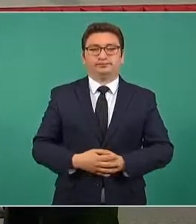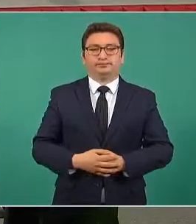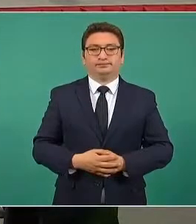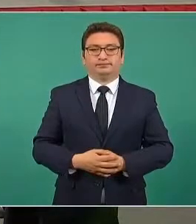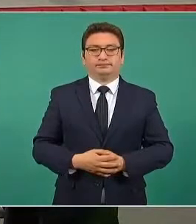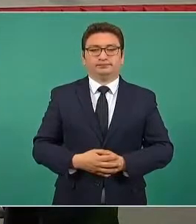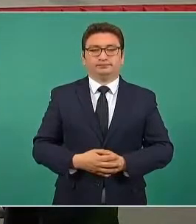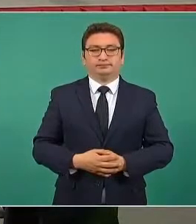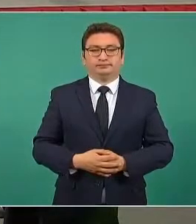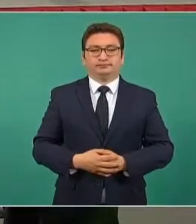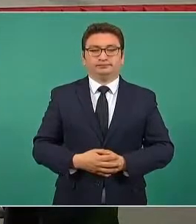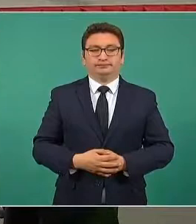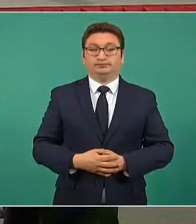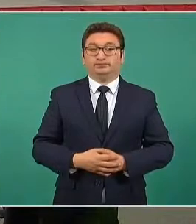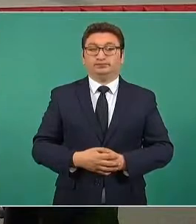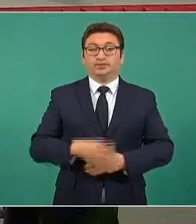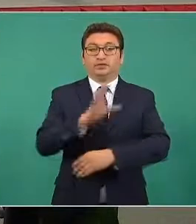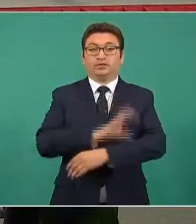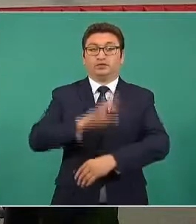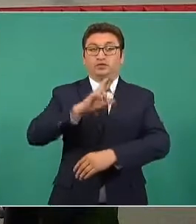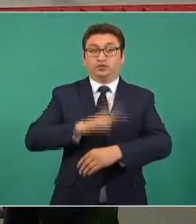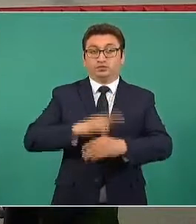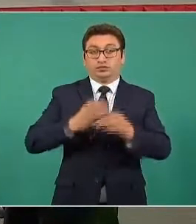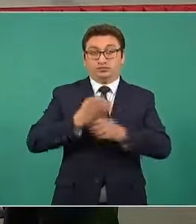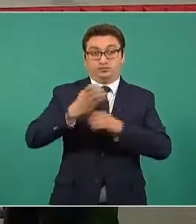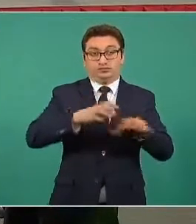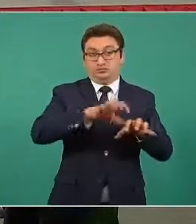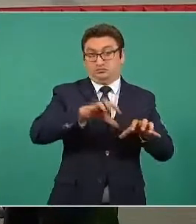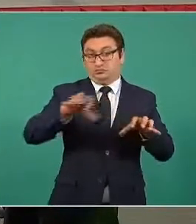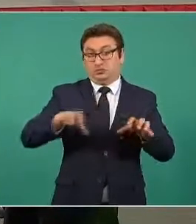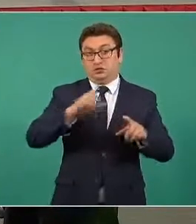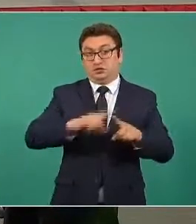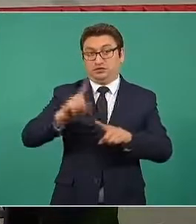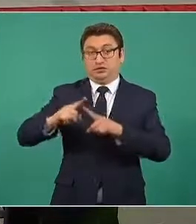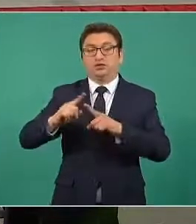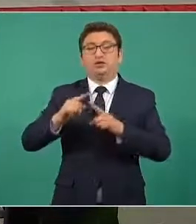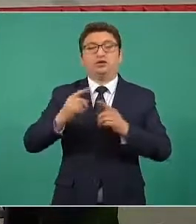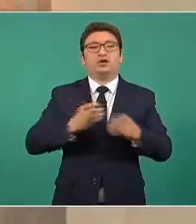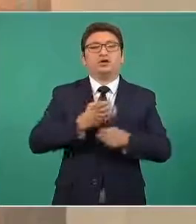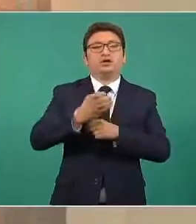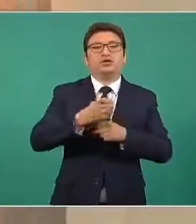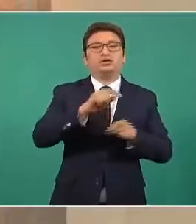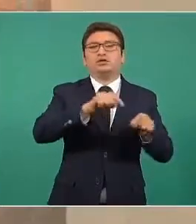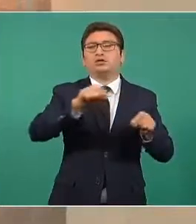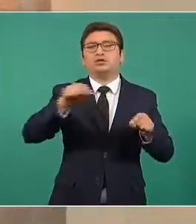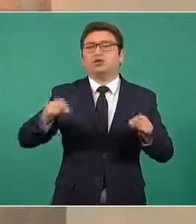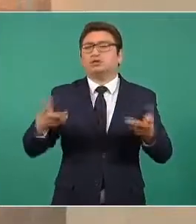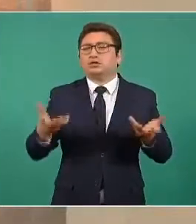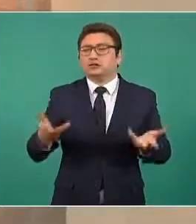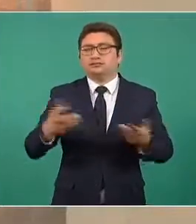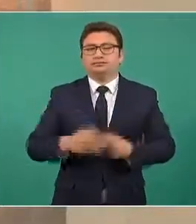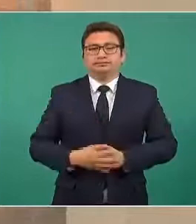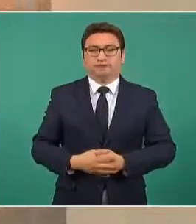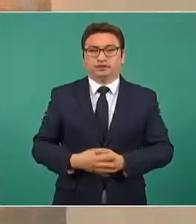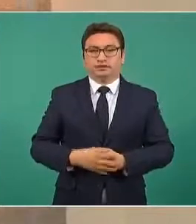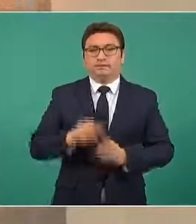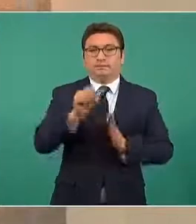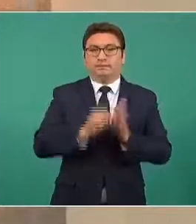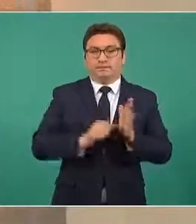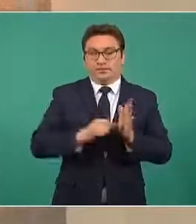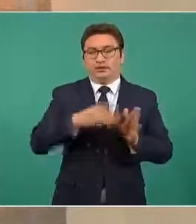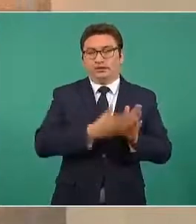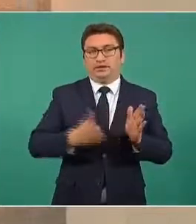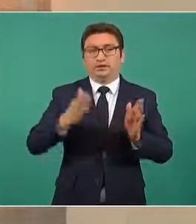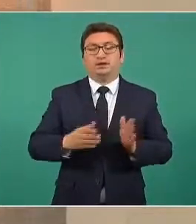En cuanto a los coordinadores estatales y los efectivos en cada estado, en este mes solamente